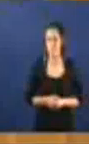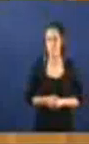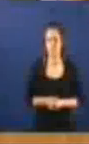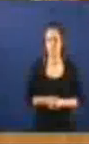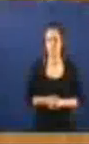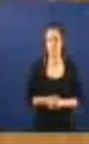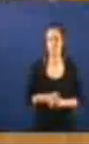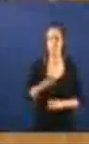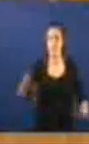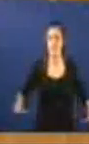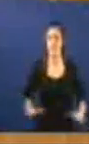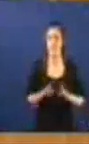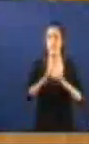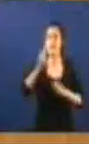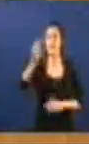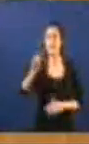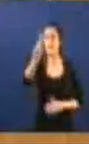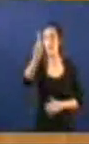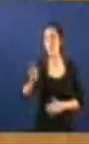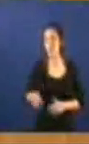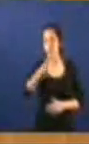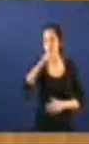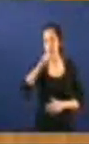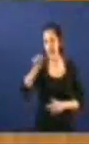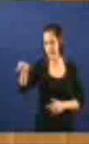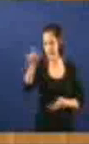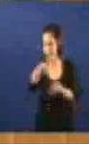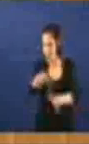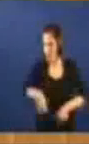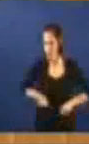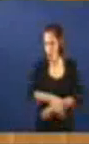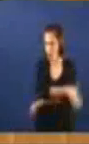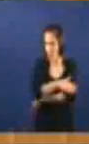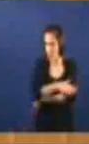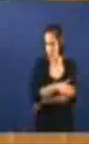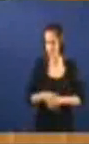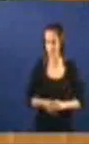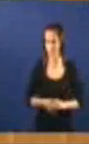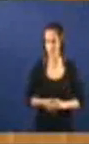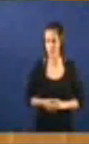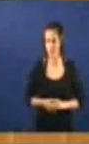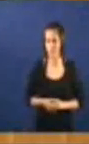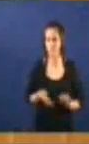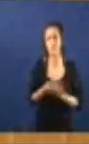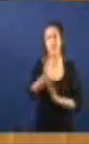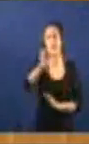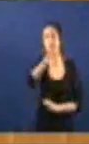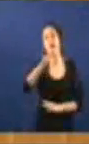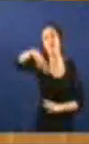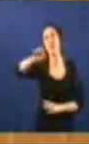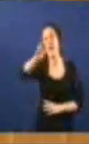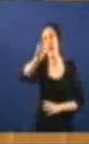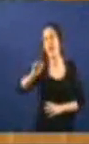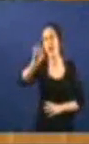José Luis San Pedro Era un aznarato Como o emirato De non sei onde Pero aquí un aznarato En vez de un emirato